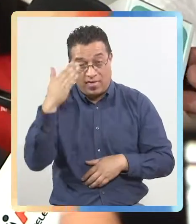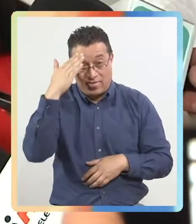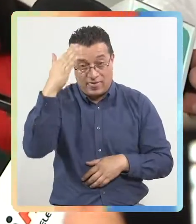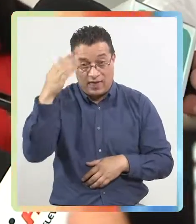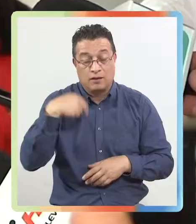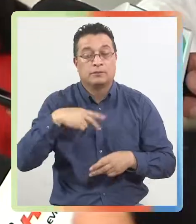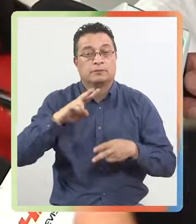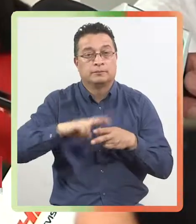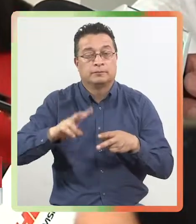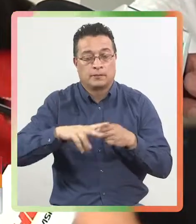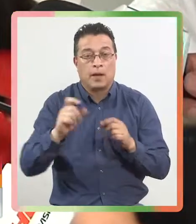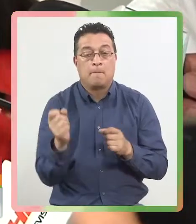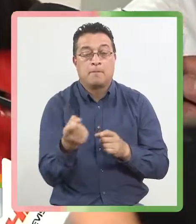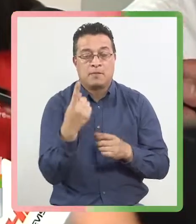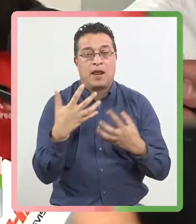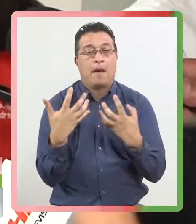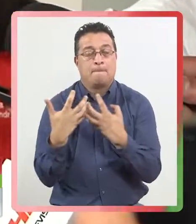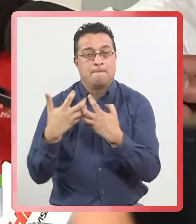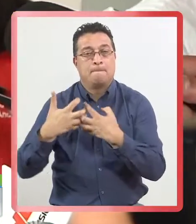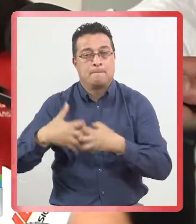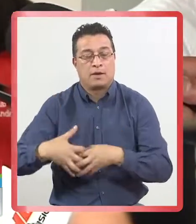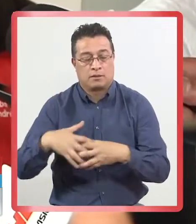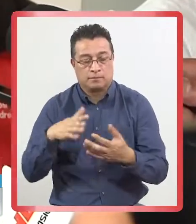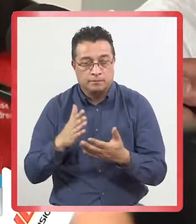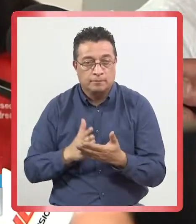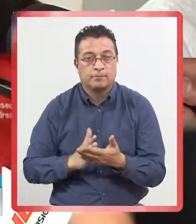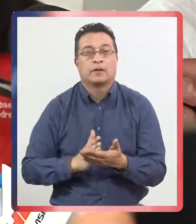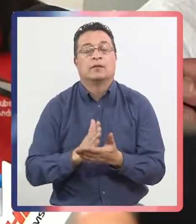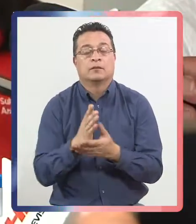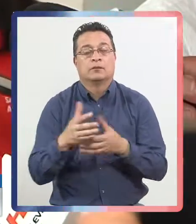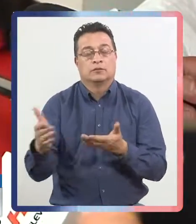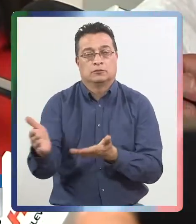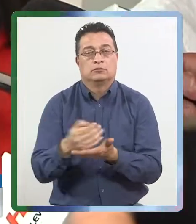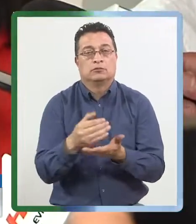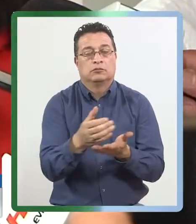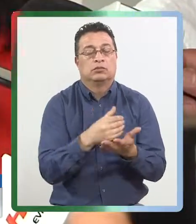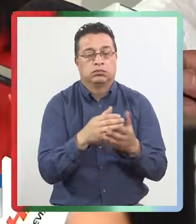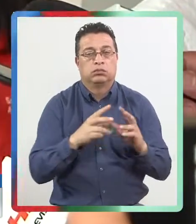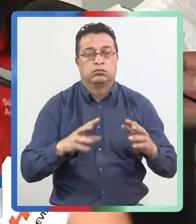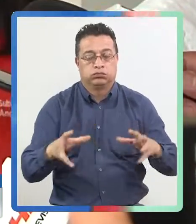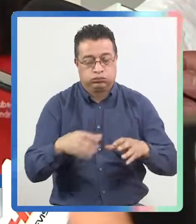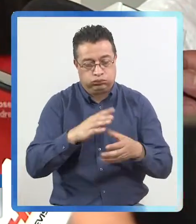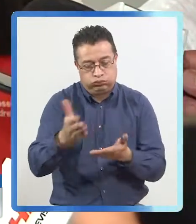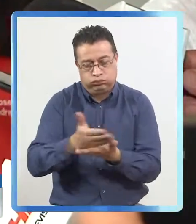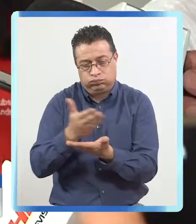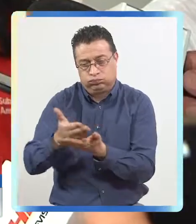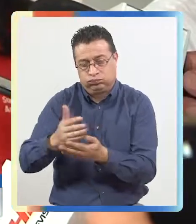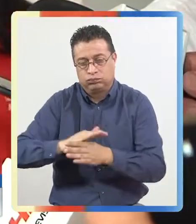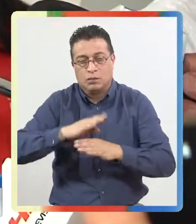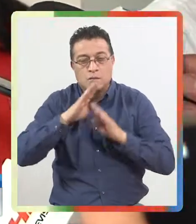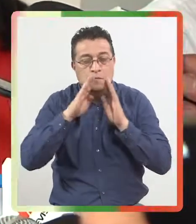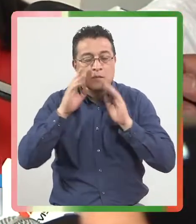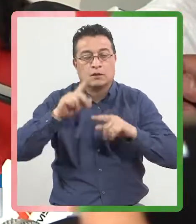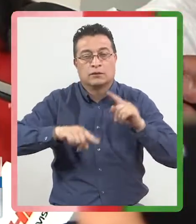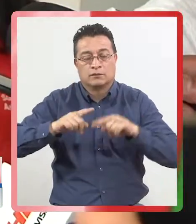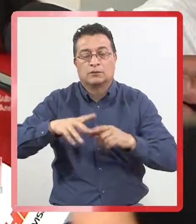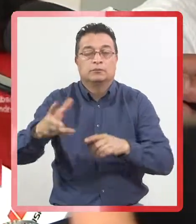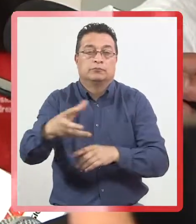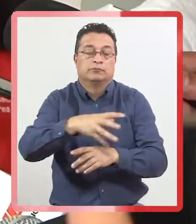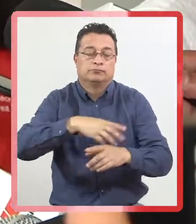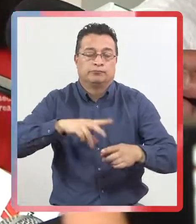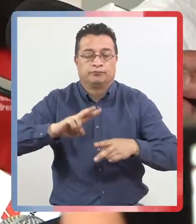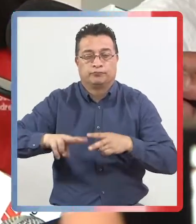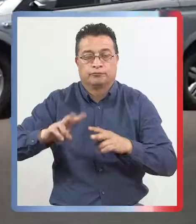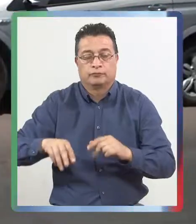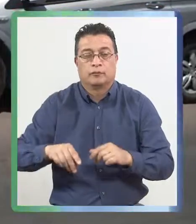tener durante el día de hoy también la habilitación de las primeras máquinas para empezar la recolección de escombro y el trabajo en terreno del